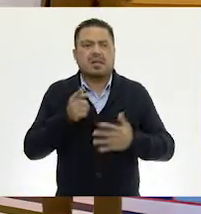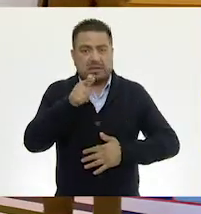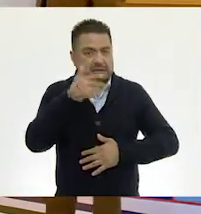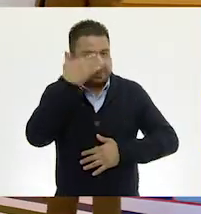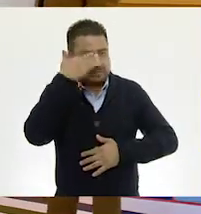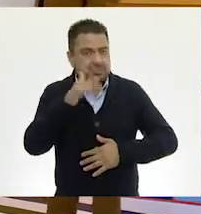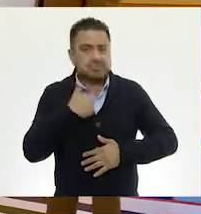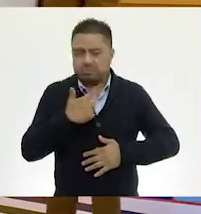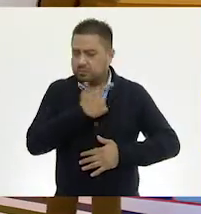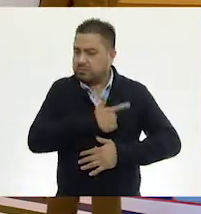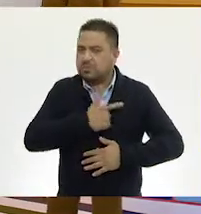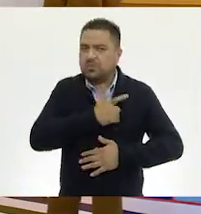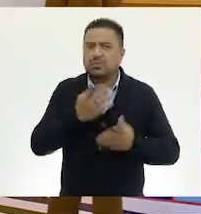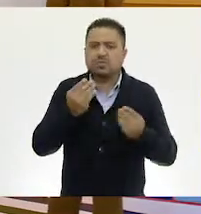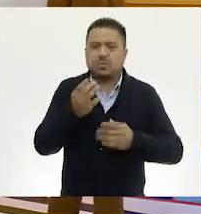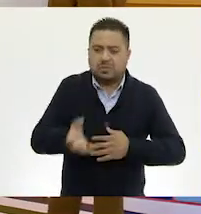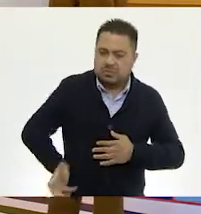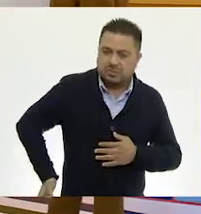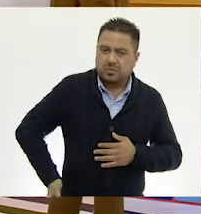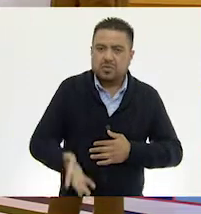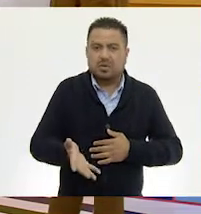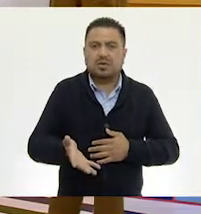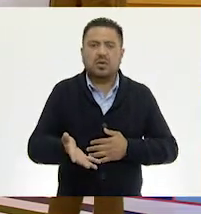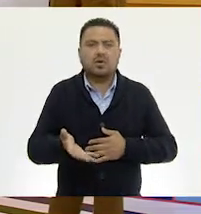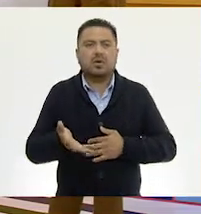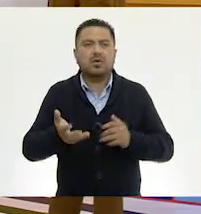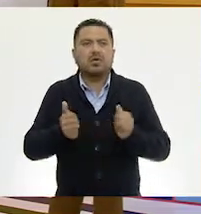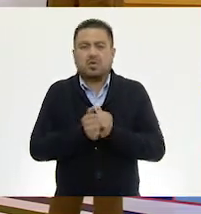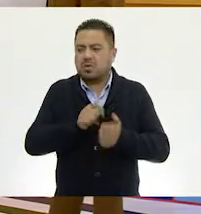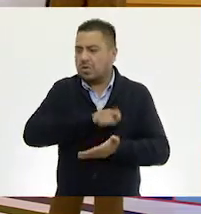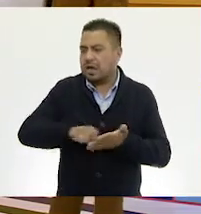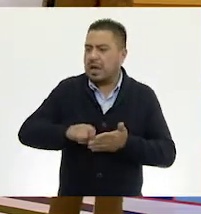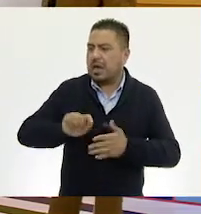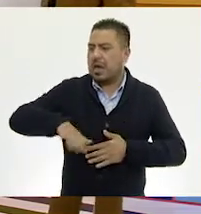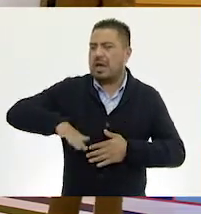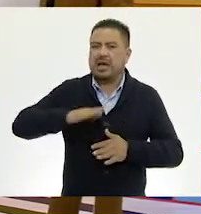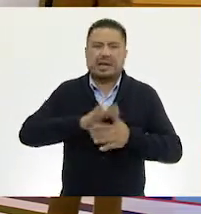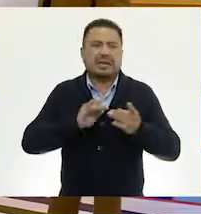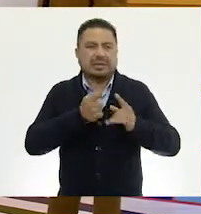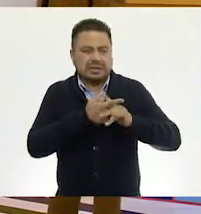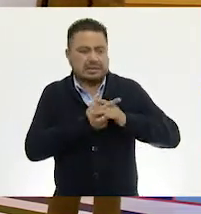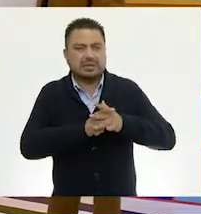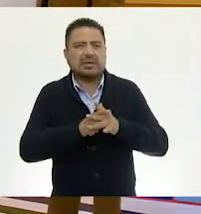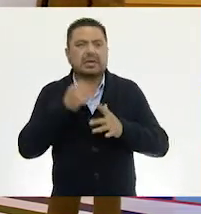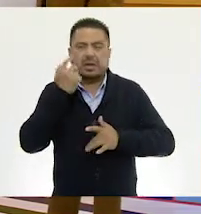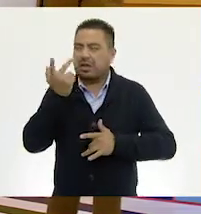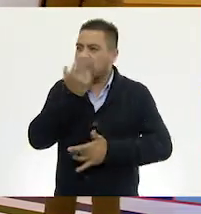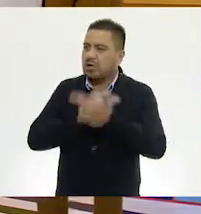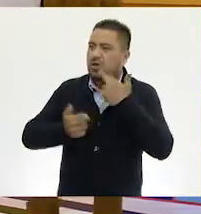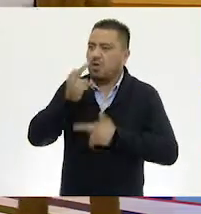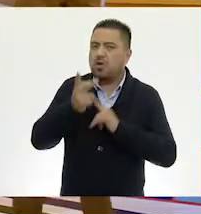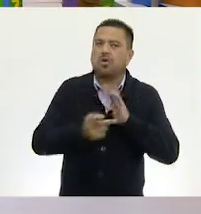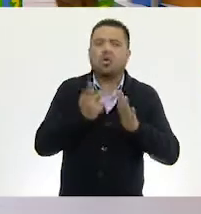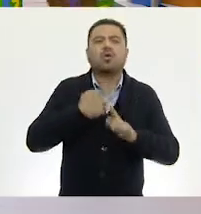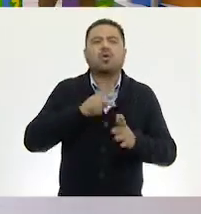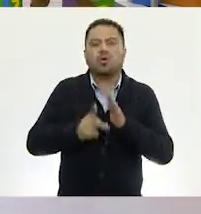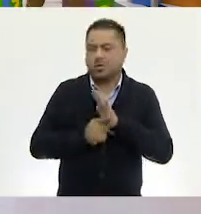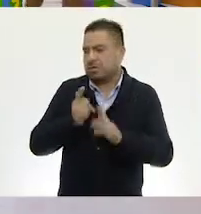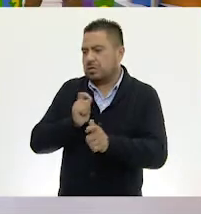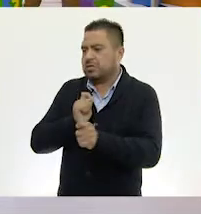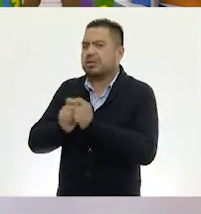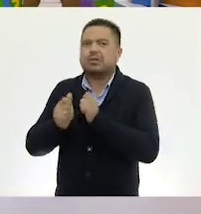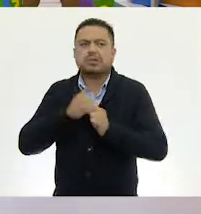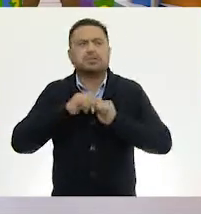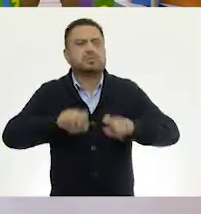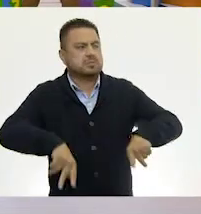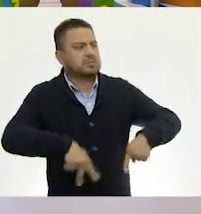¿Sabes? Me gusta mucho el boliche. Y me lo compraste casi al comienzo, así que lo quiero de vuelta. Así que te lo voy a volver a comprar. Y yo